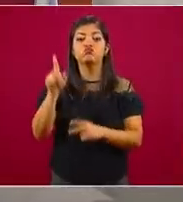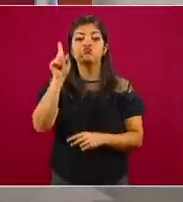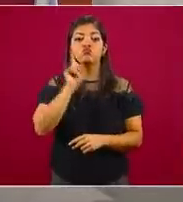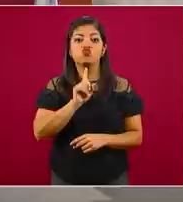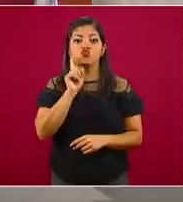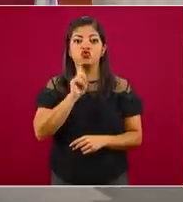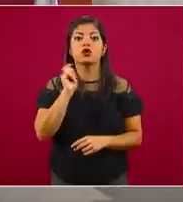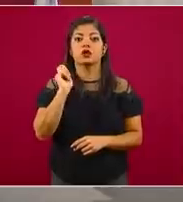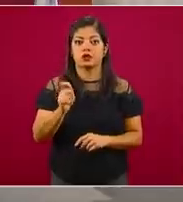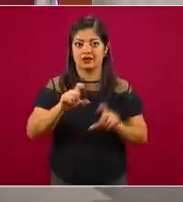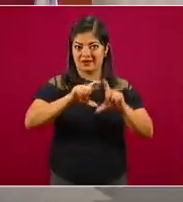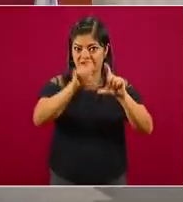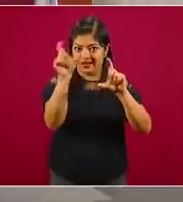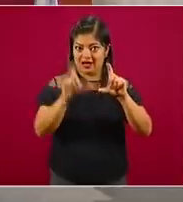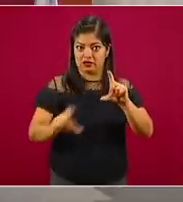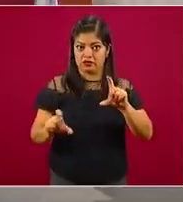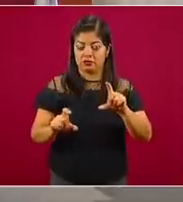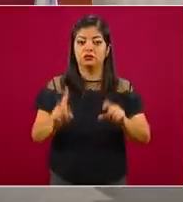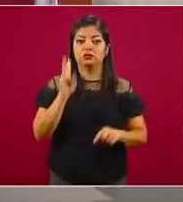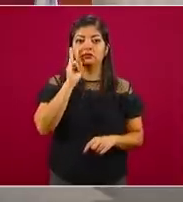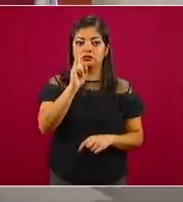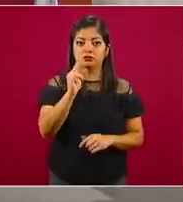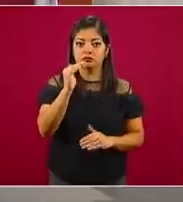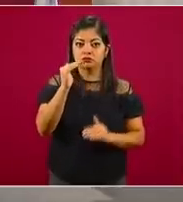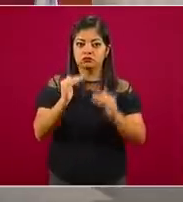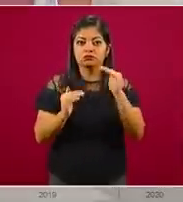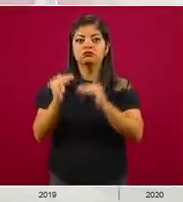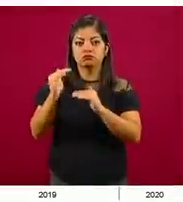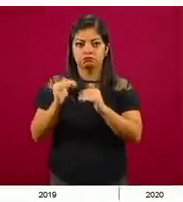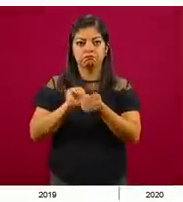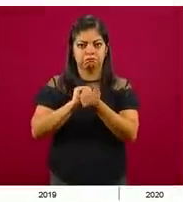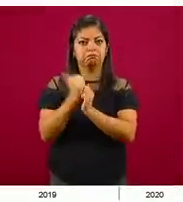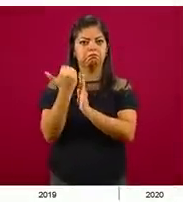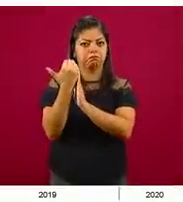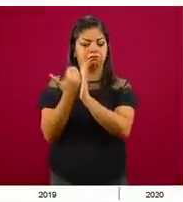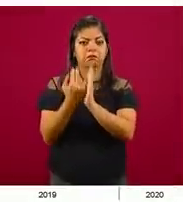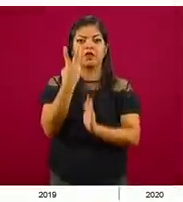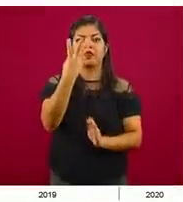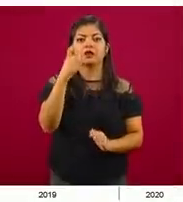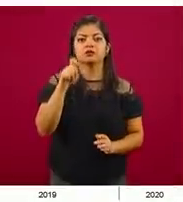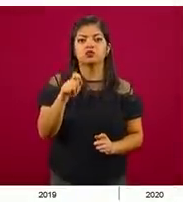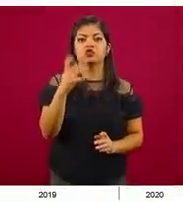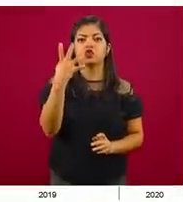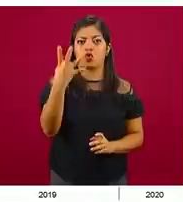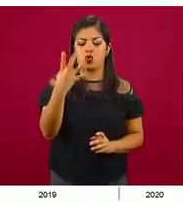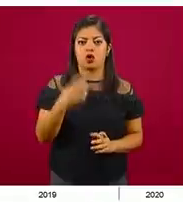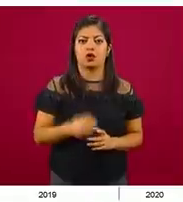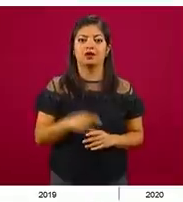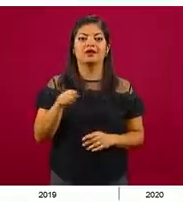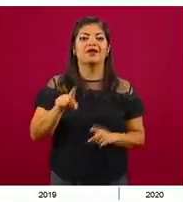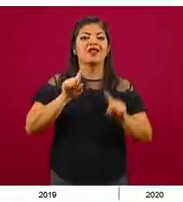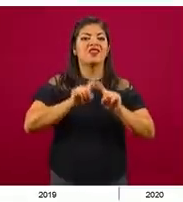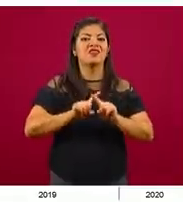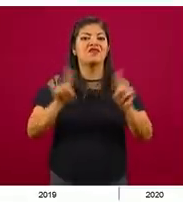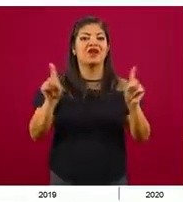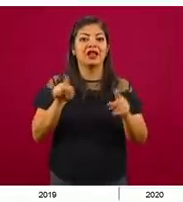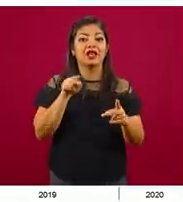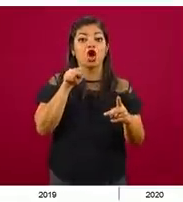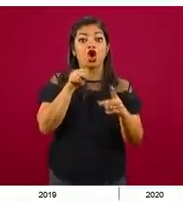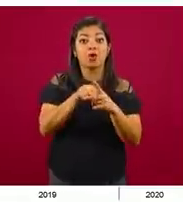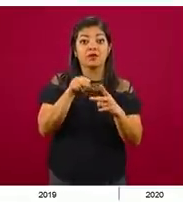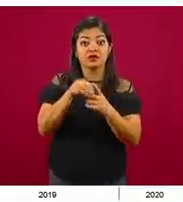nivel nacional, este es el comportamiento, tenemos una baja de 3.4. Esto es diferente, homicidio